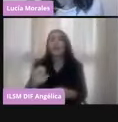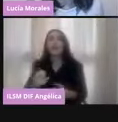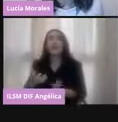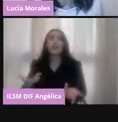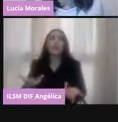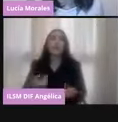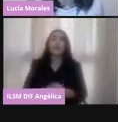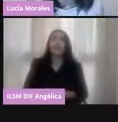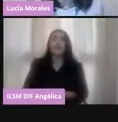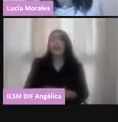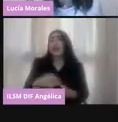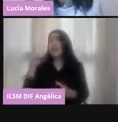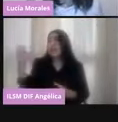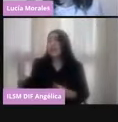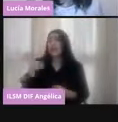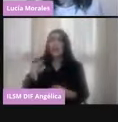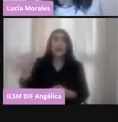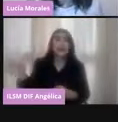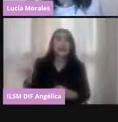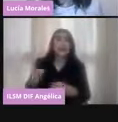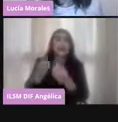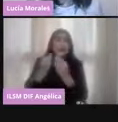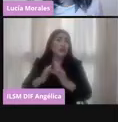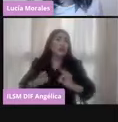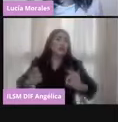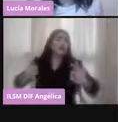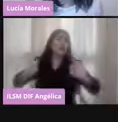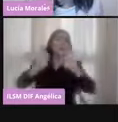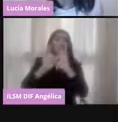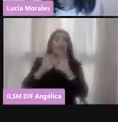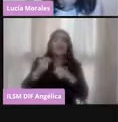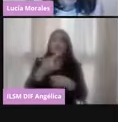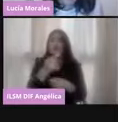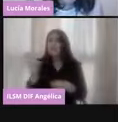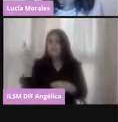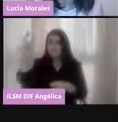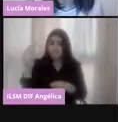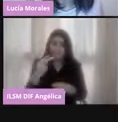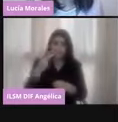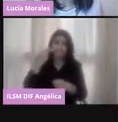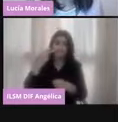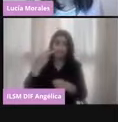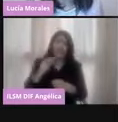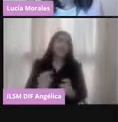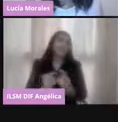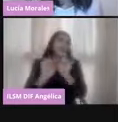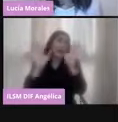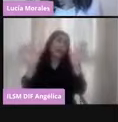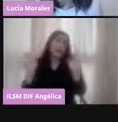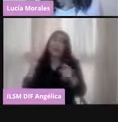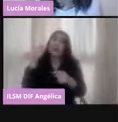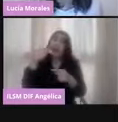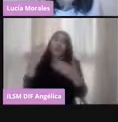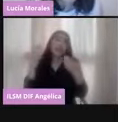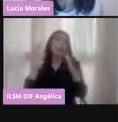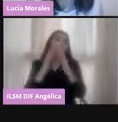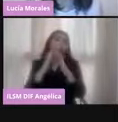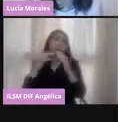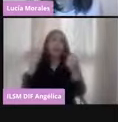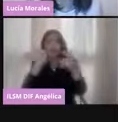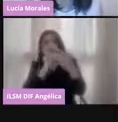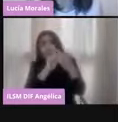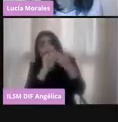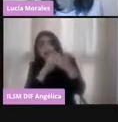esta figura es muy importante y para quienes nos están viendo y quienes resultaron sorteados o sorteados y que ya